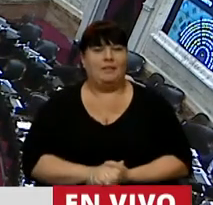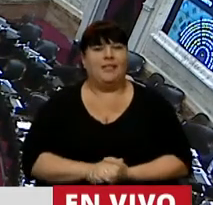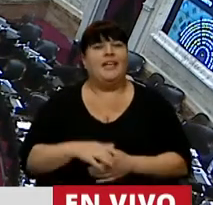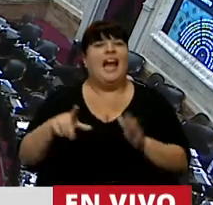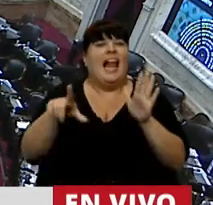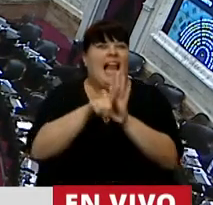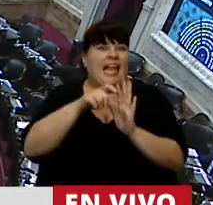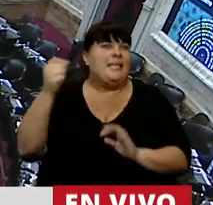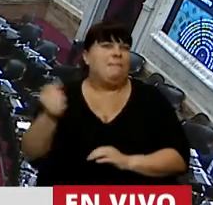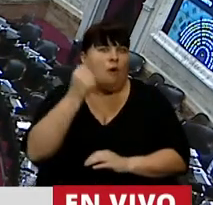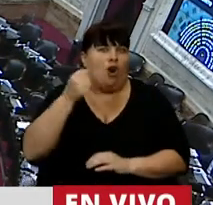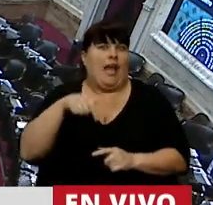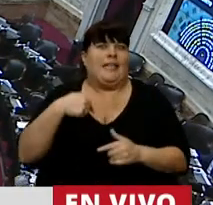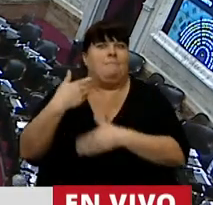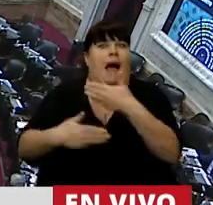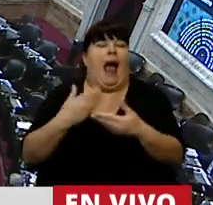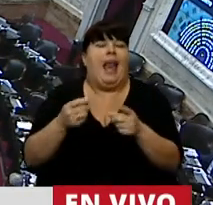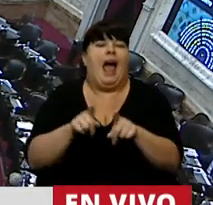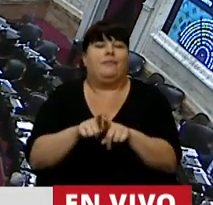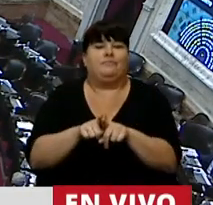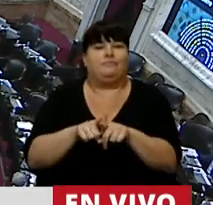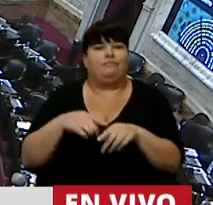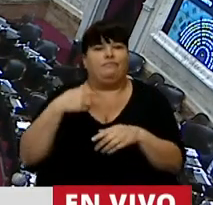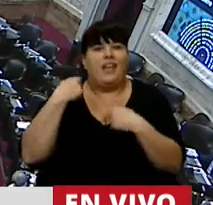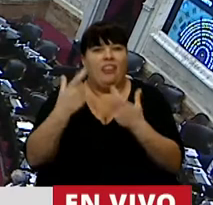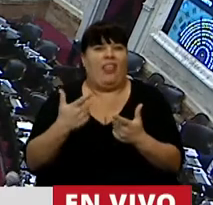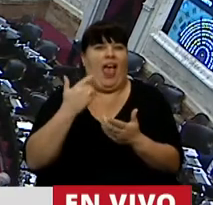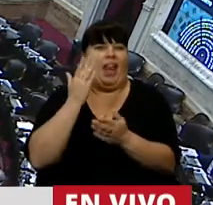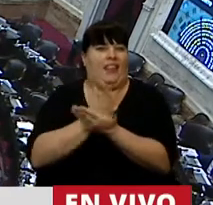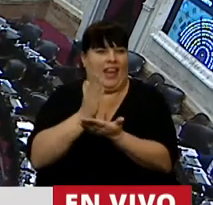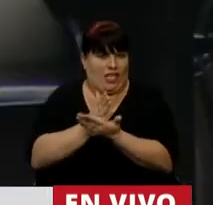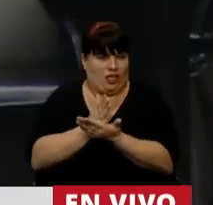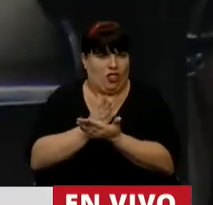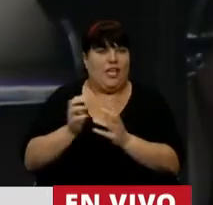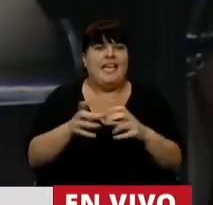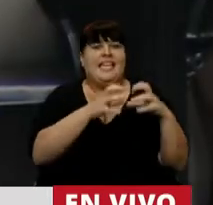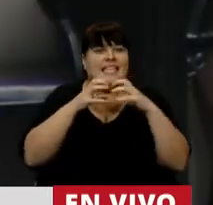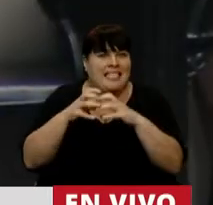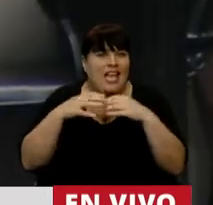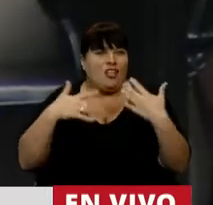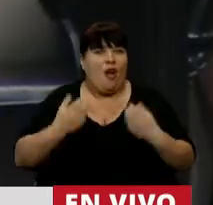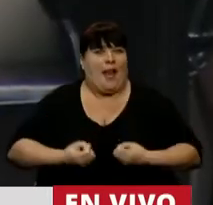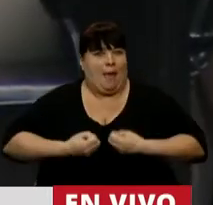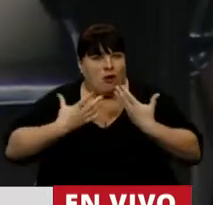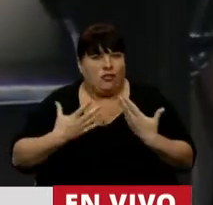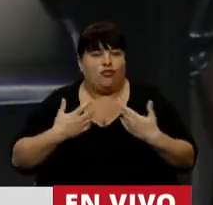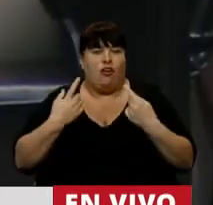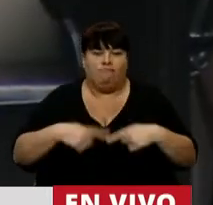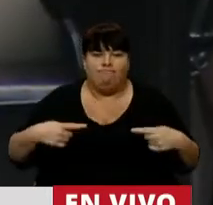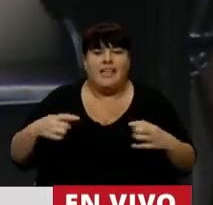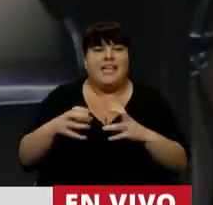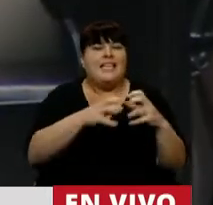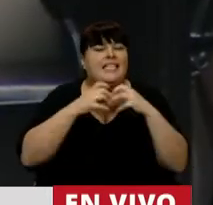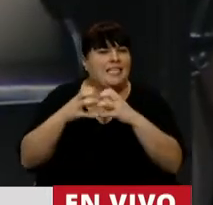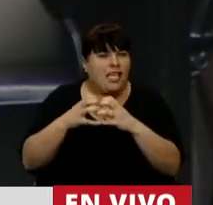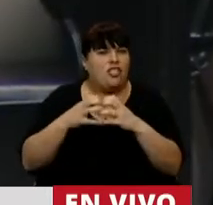tratando leyes que son fundamentales en este camino de ampliar derechos. Una sesión cargada de emociones, una